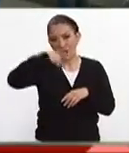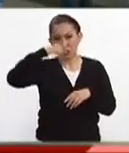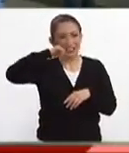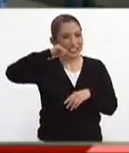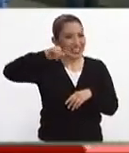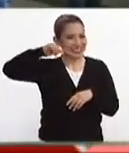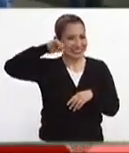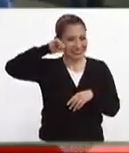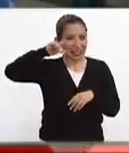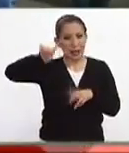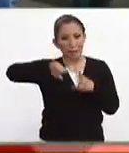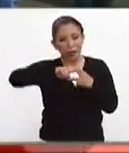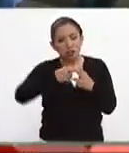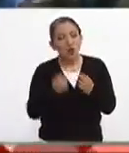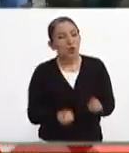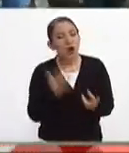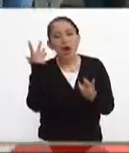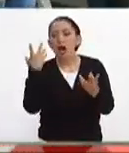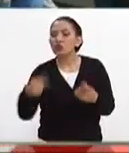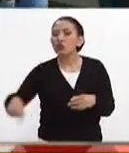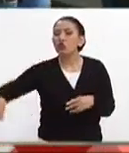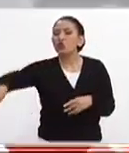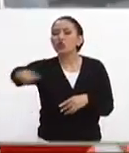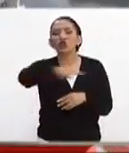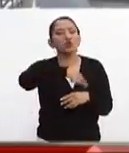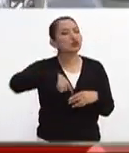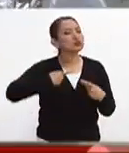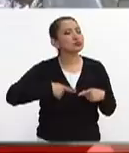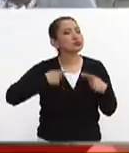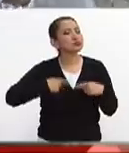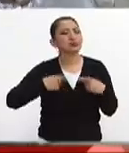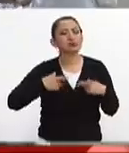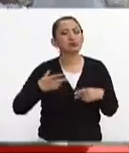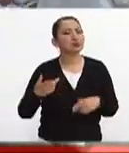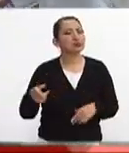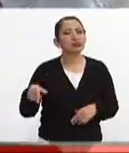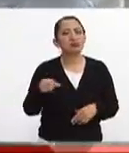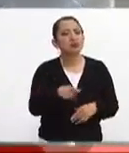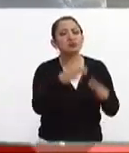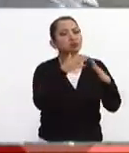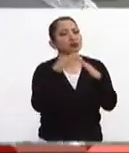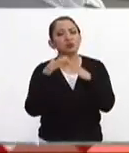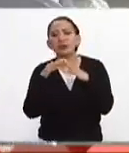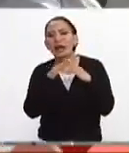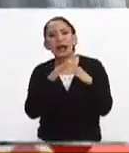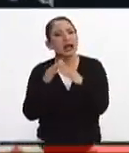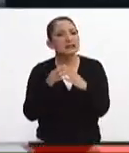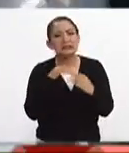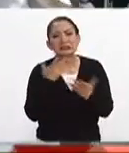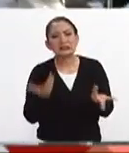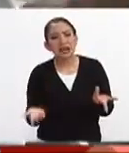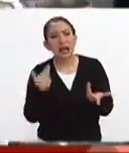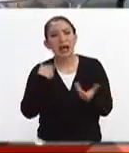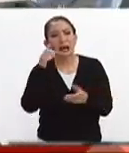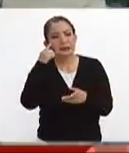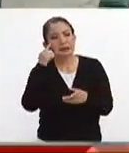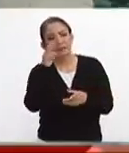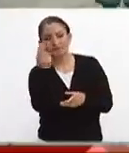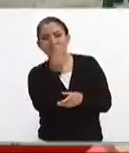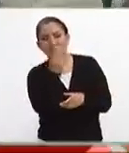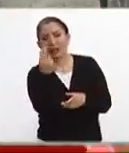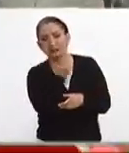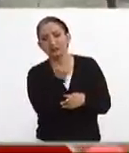anoche inició el censo para poder determinar la cantidad de domicilios que van a meritar